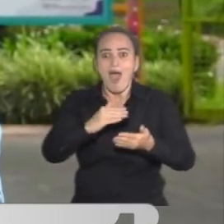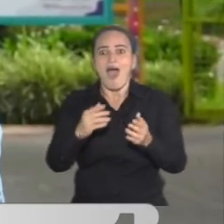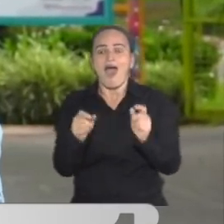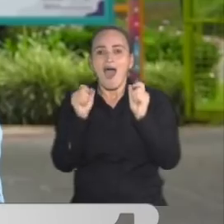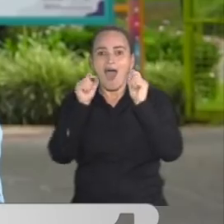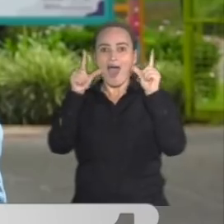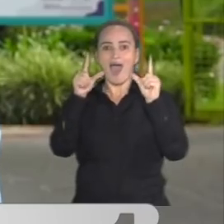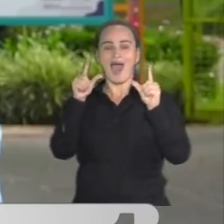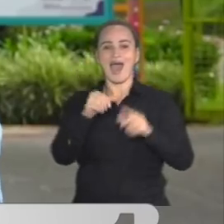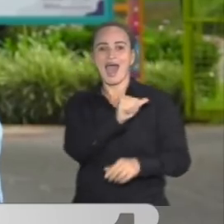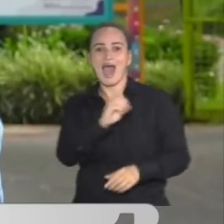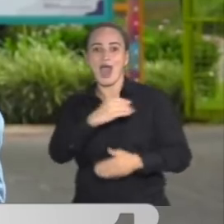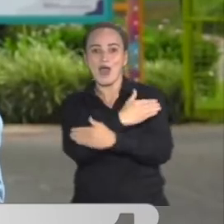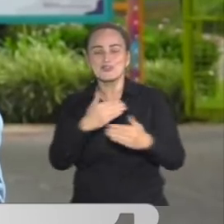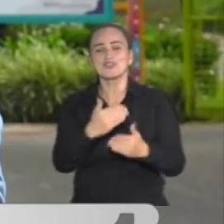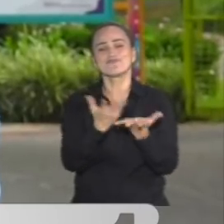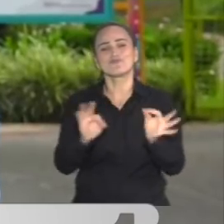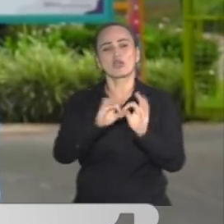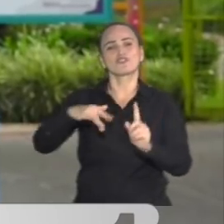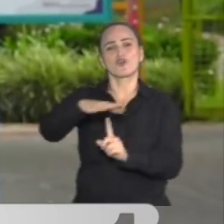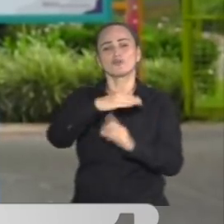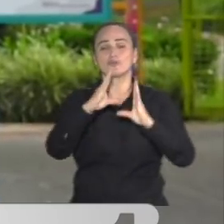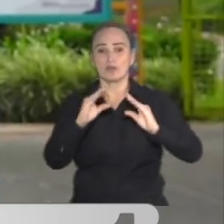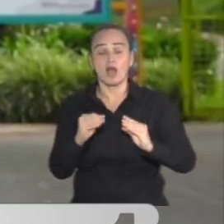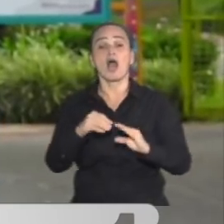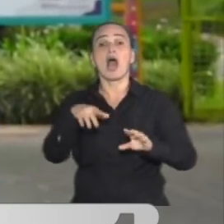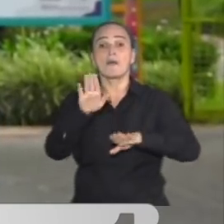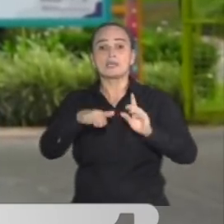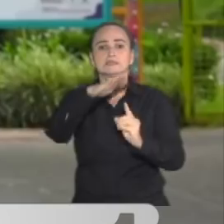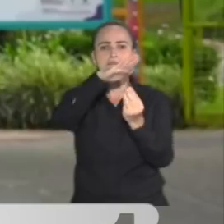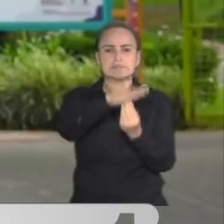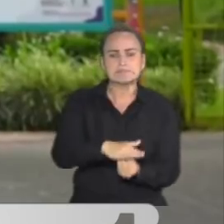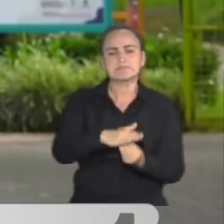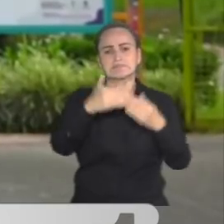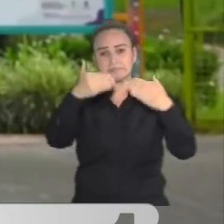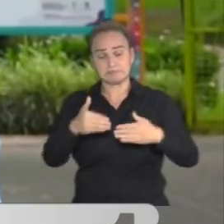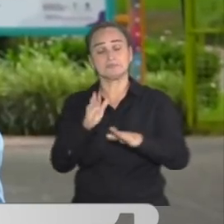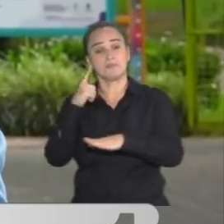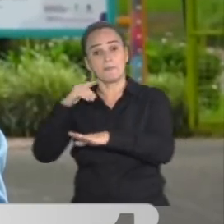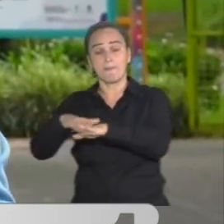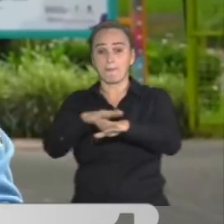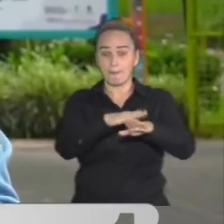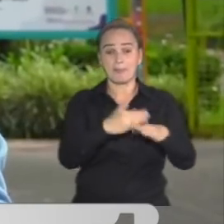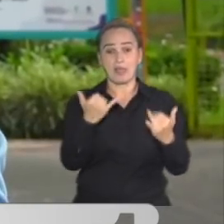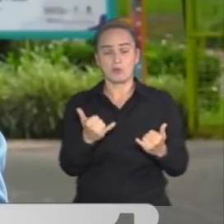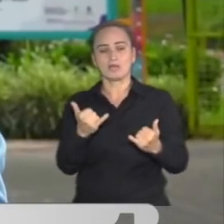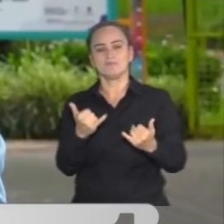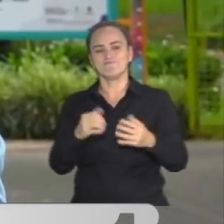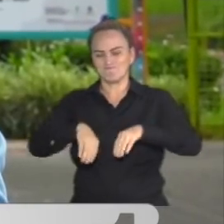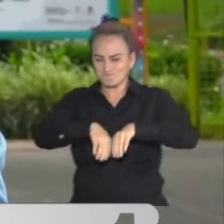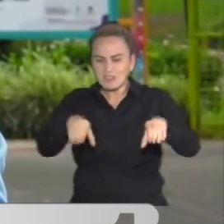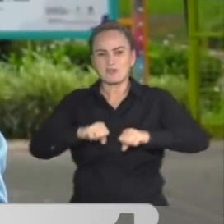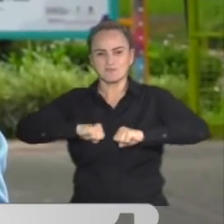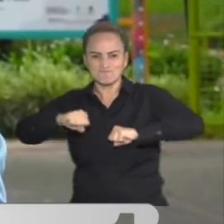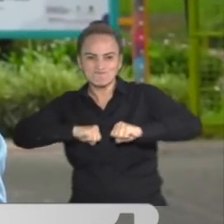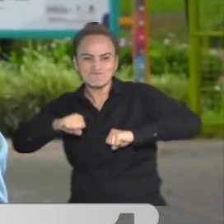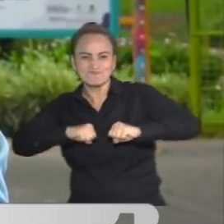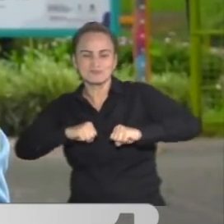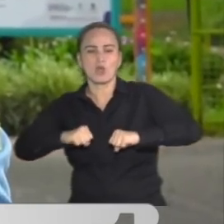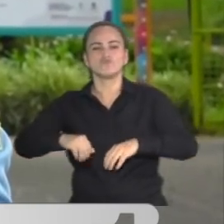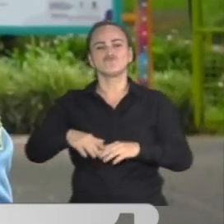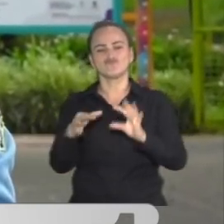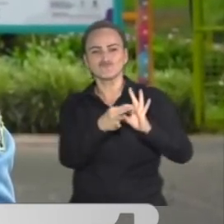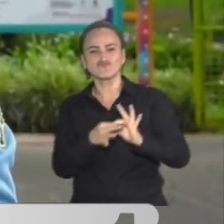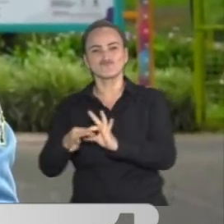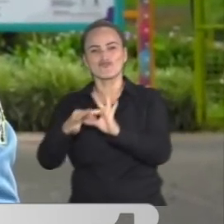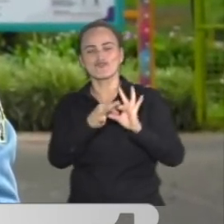niños en esta temporada. Sabemos que ellos son personas también vulnerables por esta época. Así que todo esto se hace a través de todo este sector